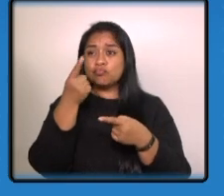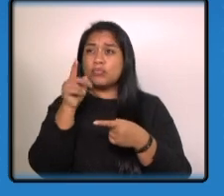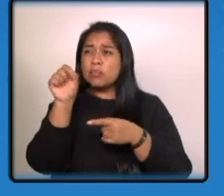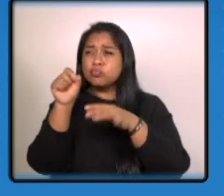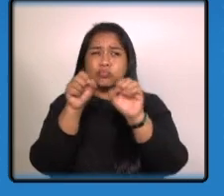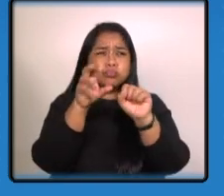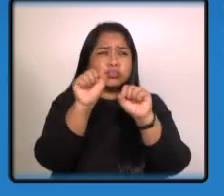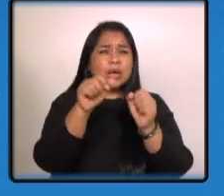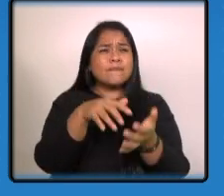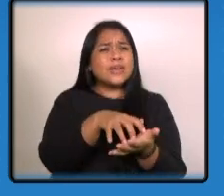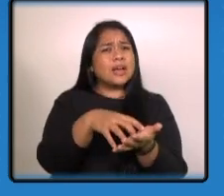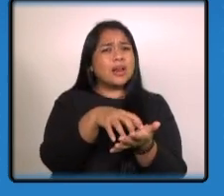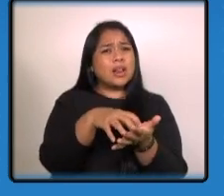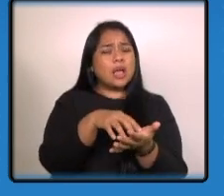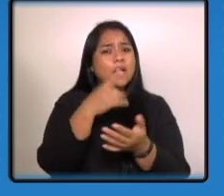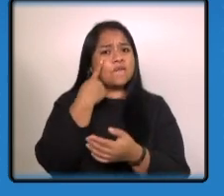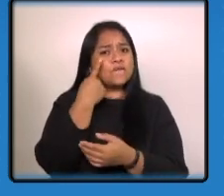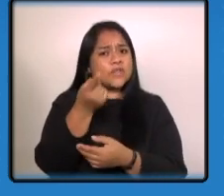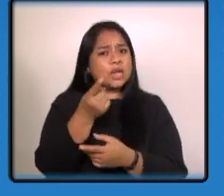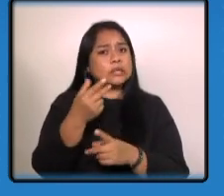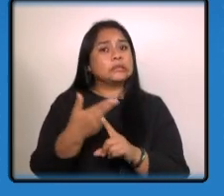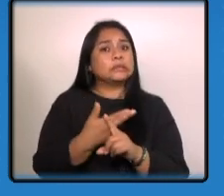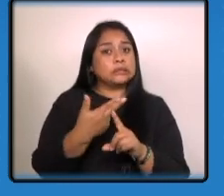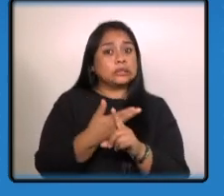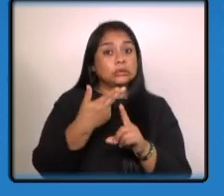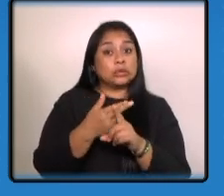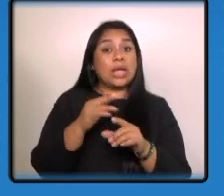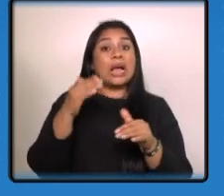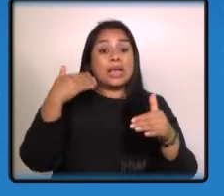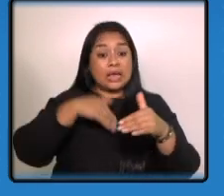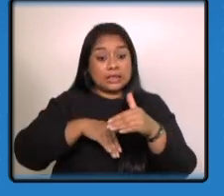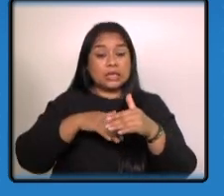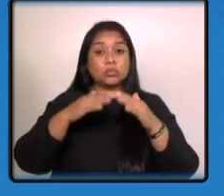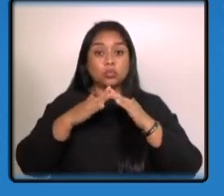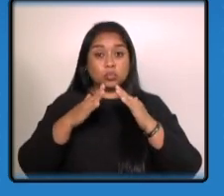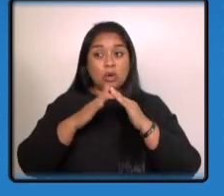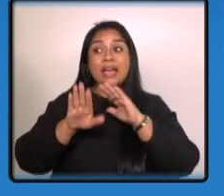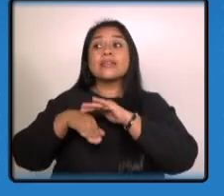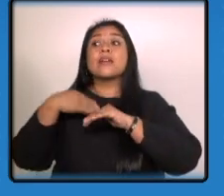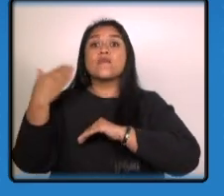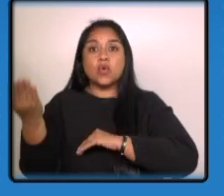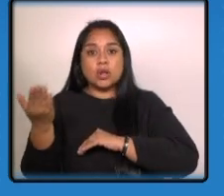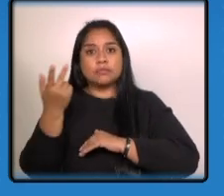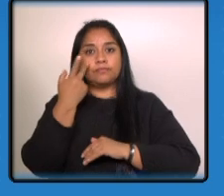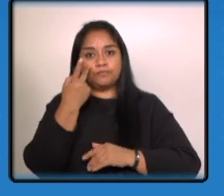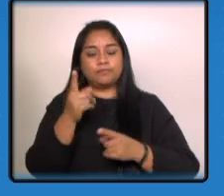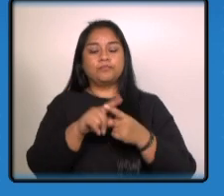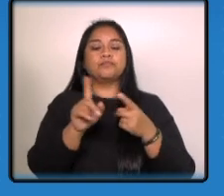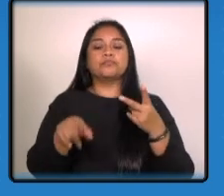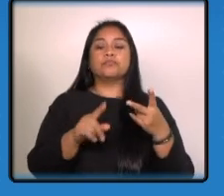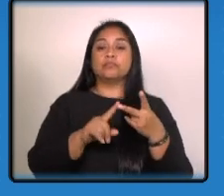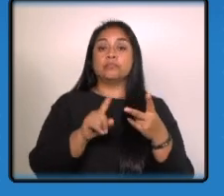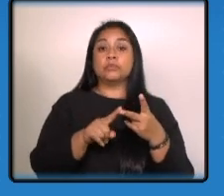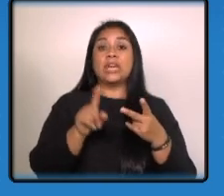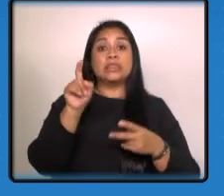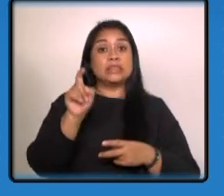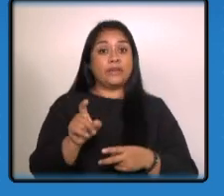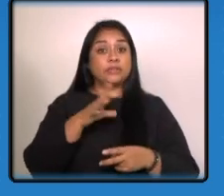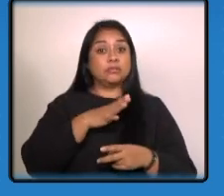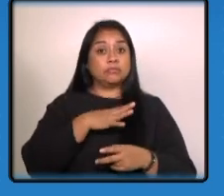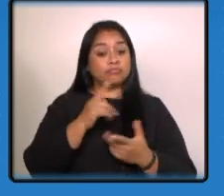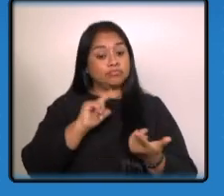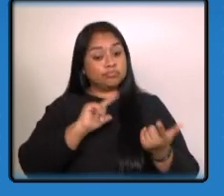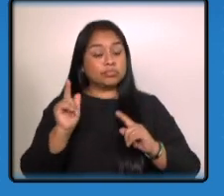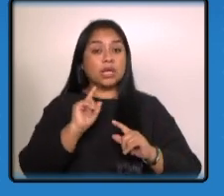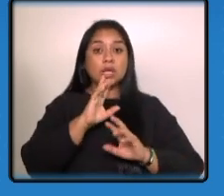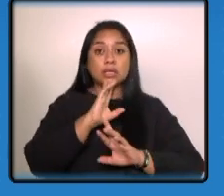reconociendo los riesgos internos y amenazas externas que hay en tu hogar 2 debes de preparar acciones de prevención